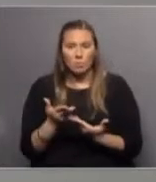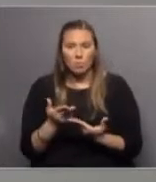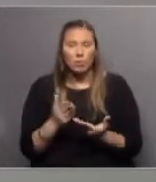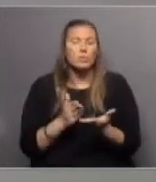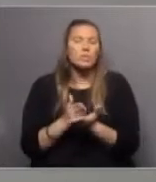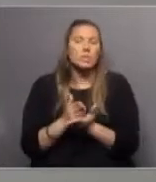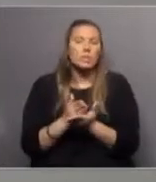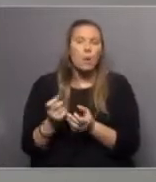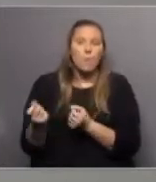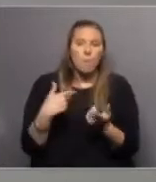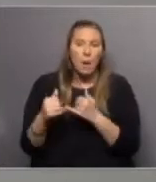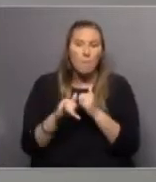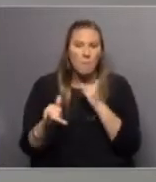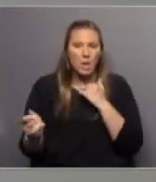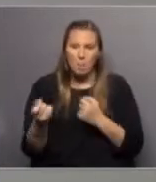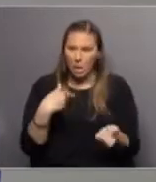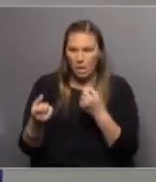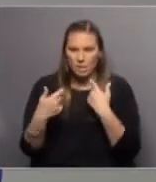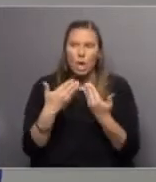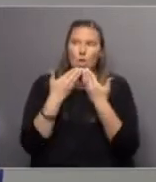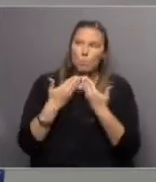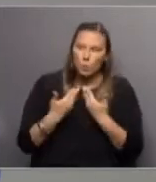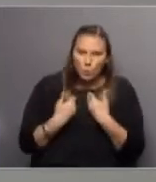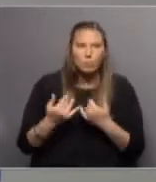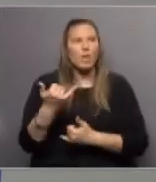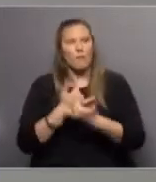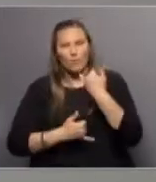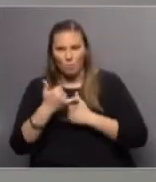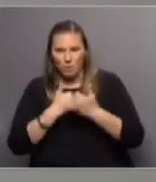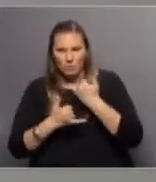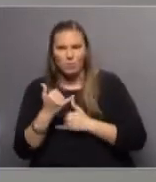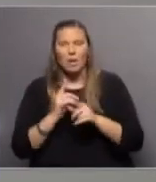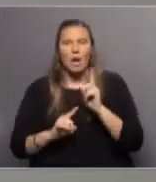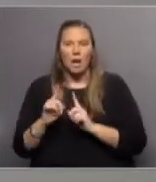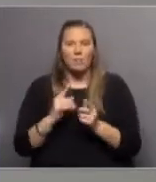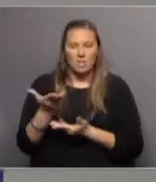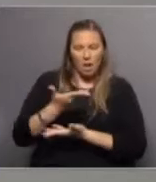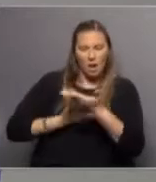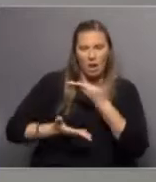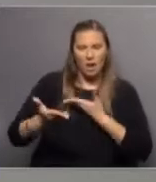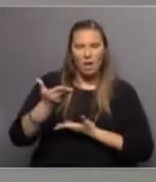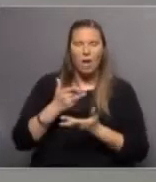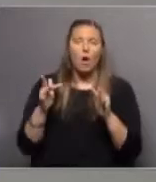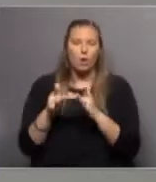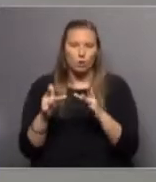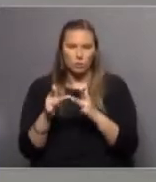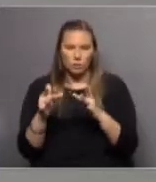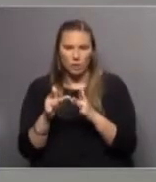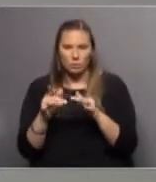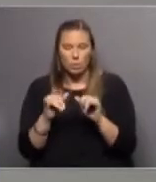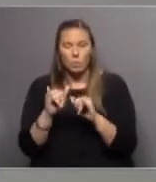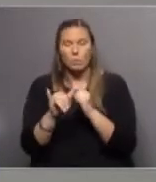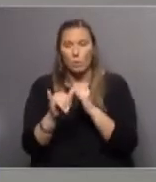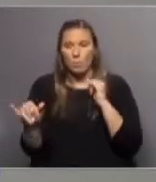regularmente sus correos electrónicos sus consultas su información más de una vez tenemos algún intercambio a través de las vías de contacto nuestro